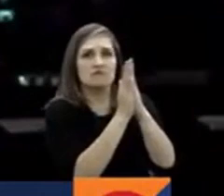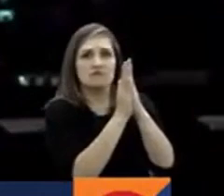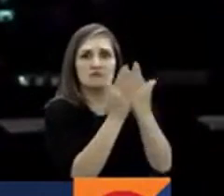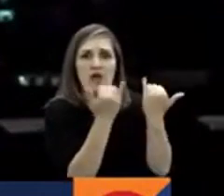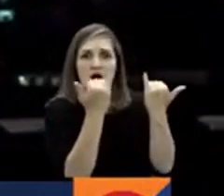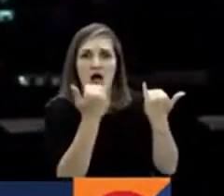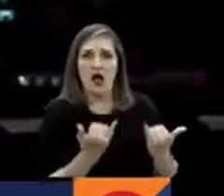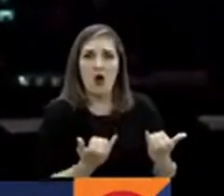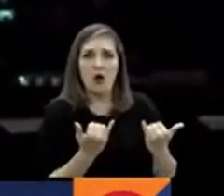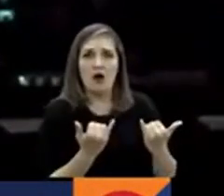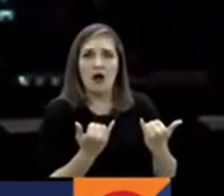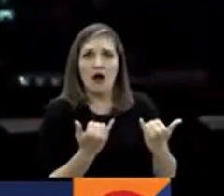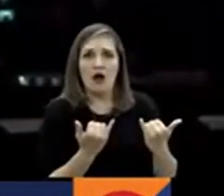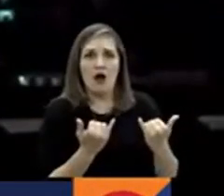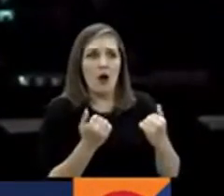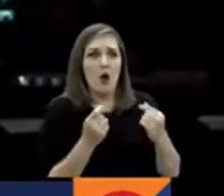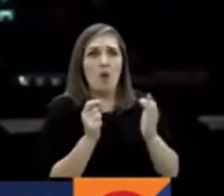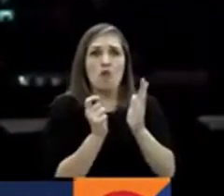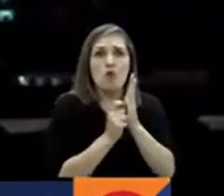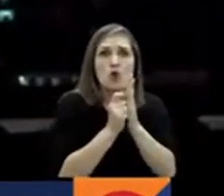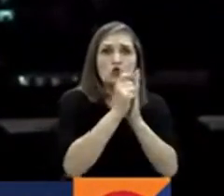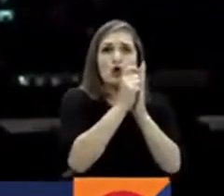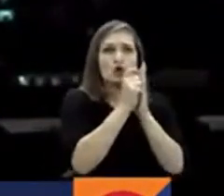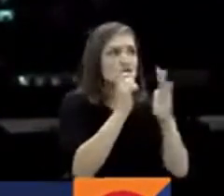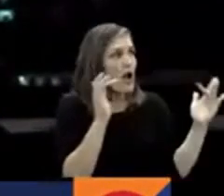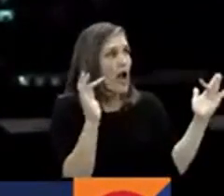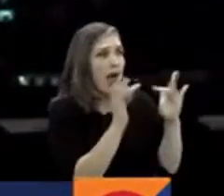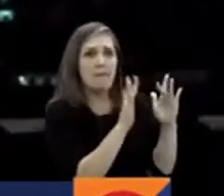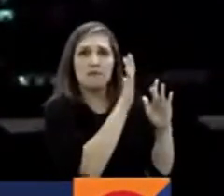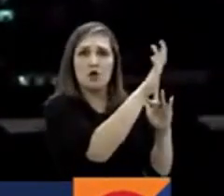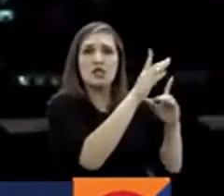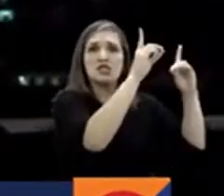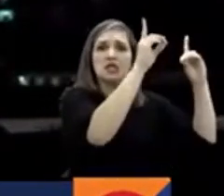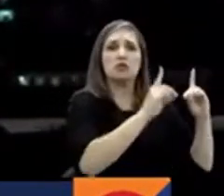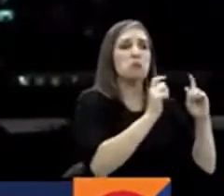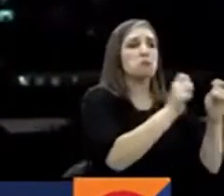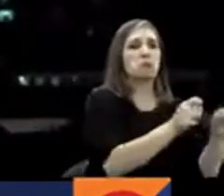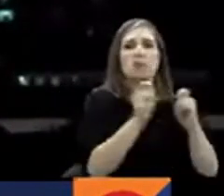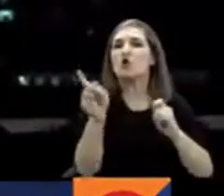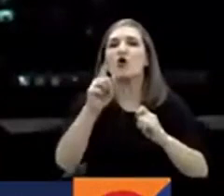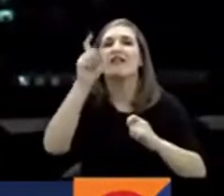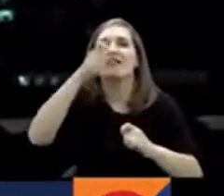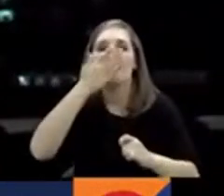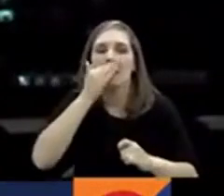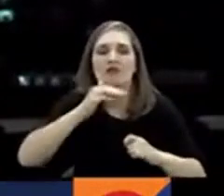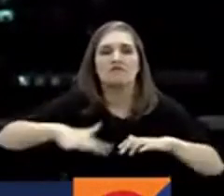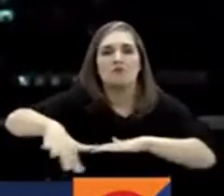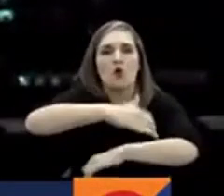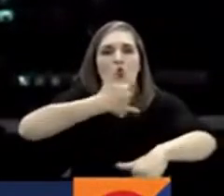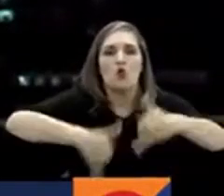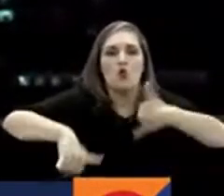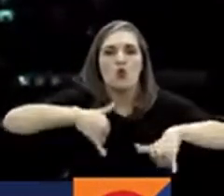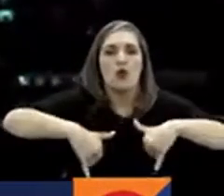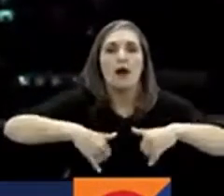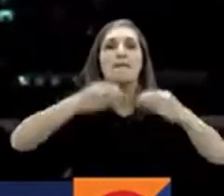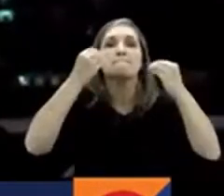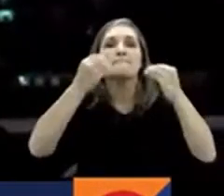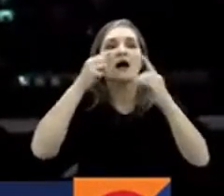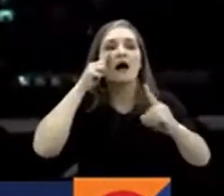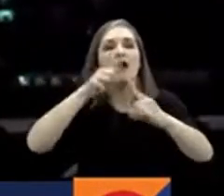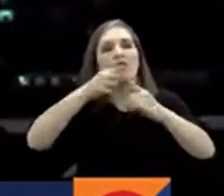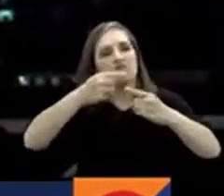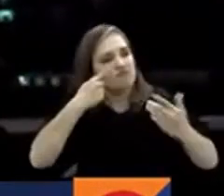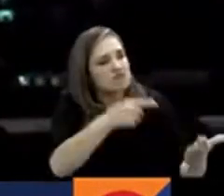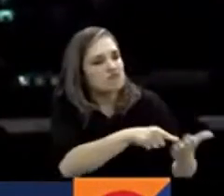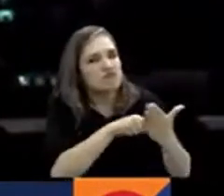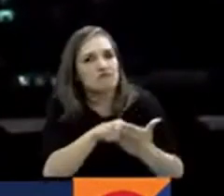que se peleen estos puntos en el escritorio, sino en el terreno de juego. Y además dicen que este partido se llamaría el Partido de la Convivencia. Hay que esperar